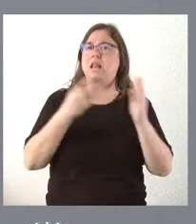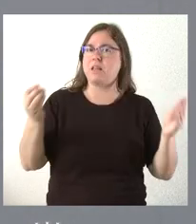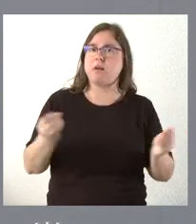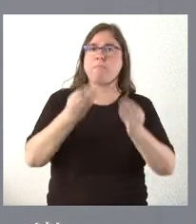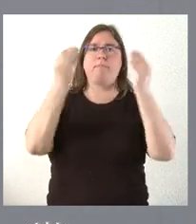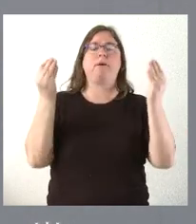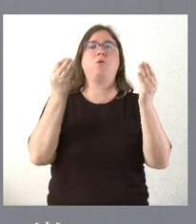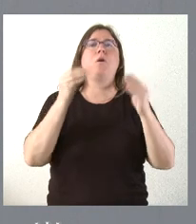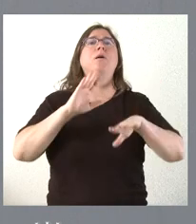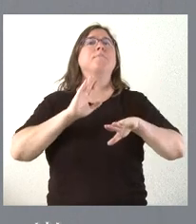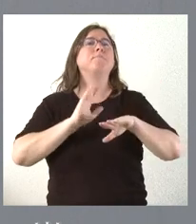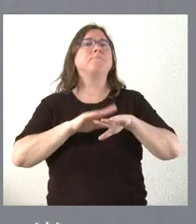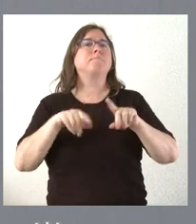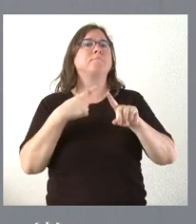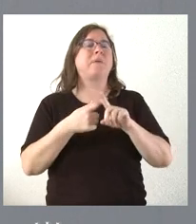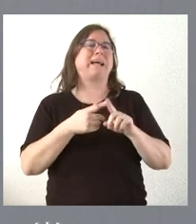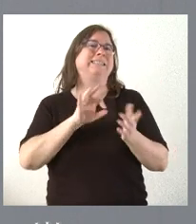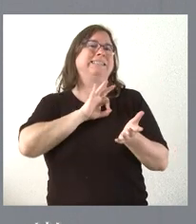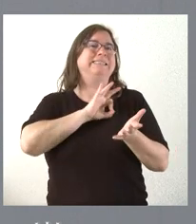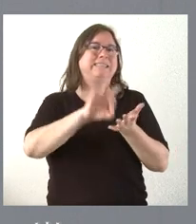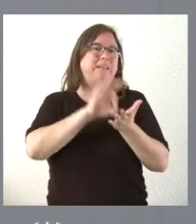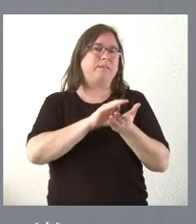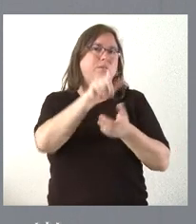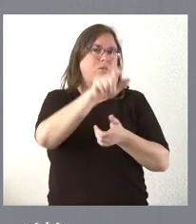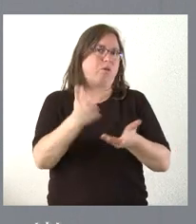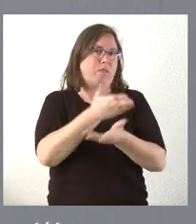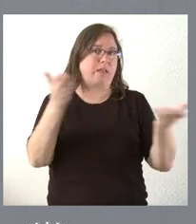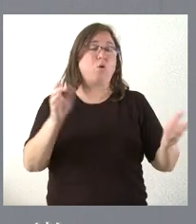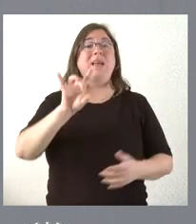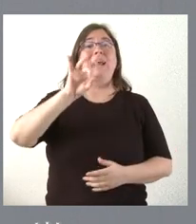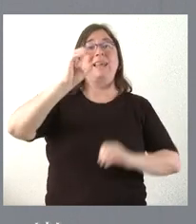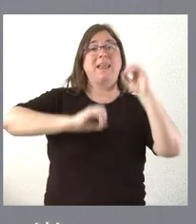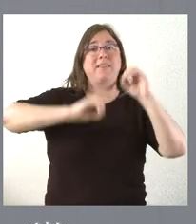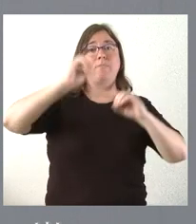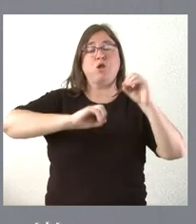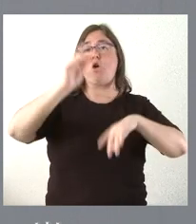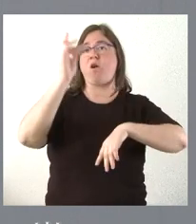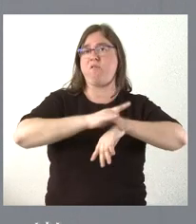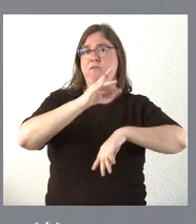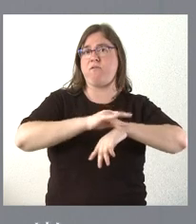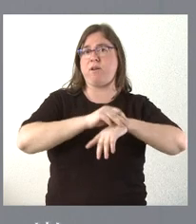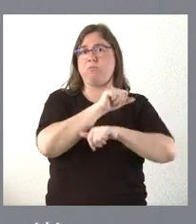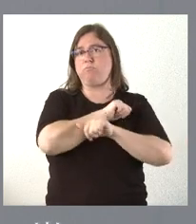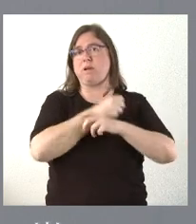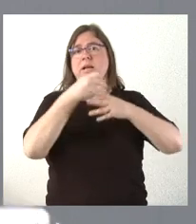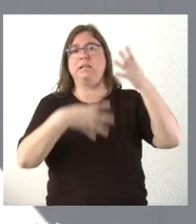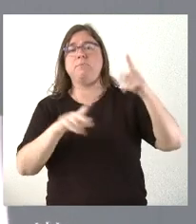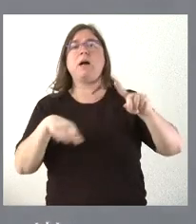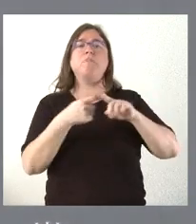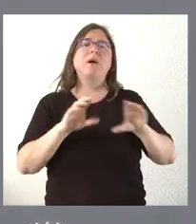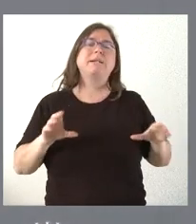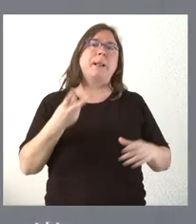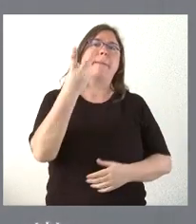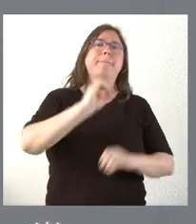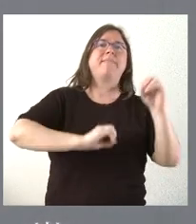mejor servicio al conjunto de los ciudadanos. Un 15% es la reducción de los pacientes en esta de espera, un 20% la reducción de la